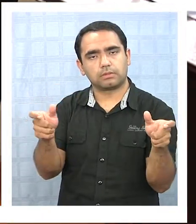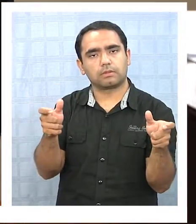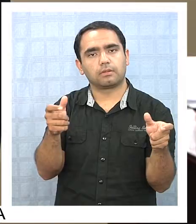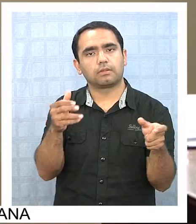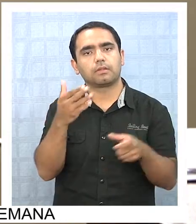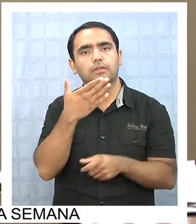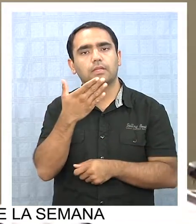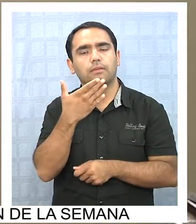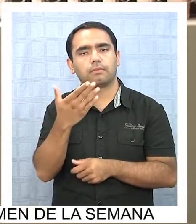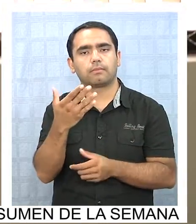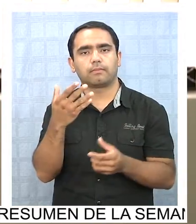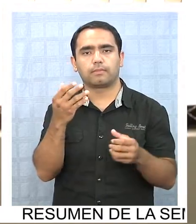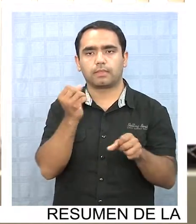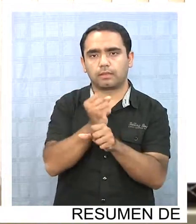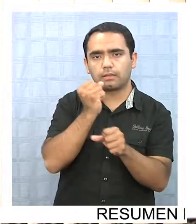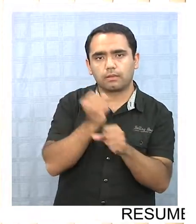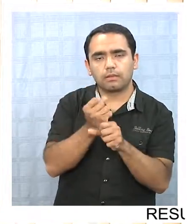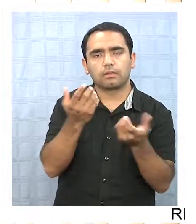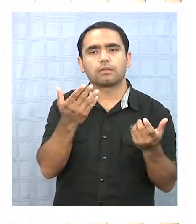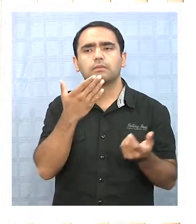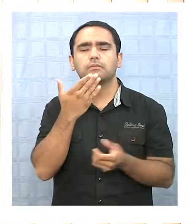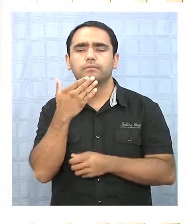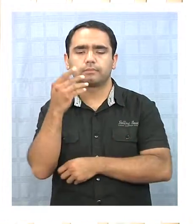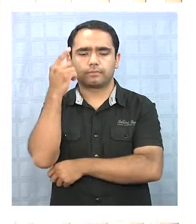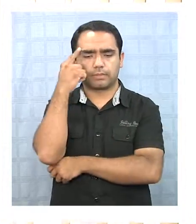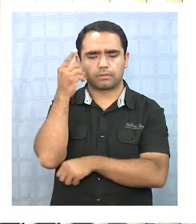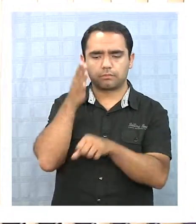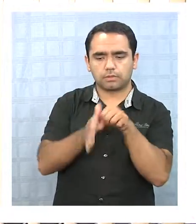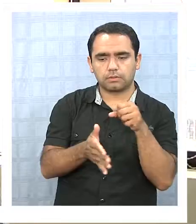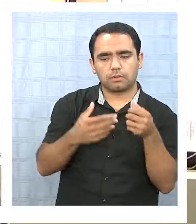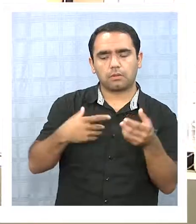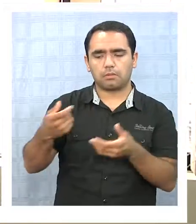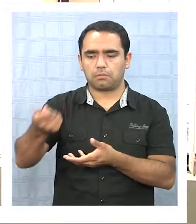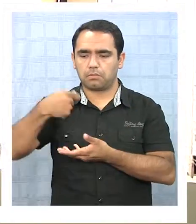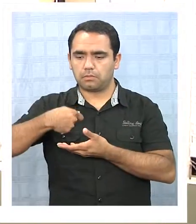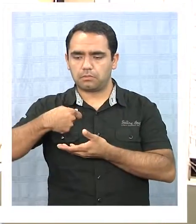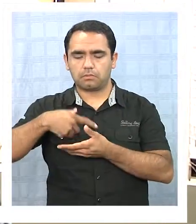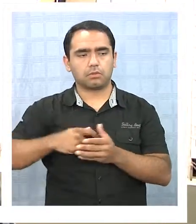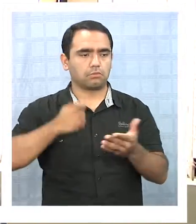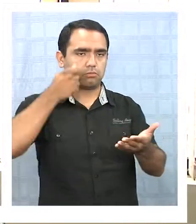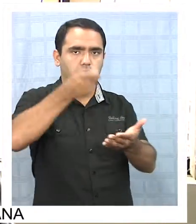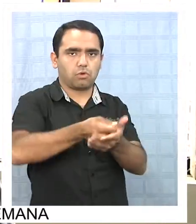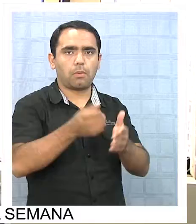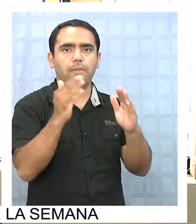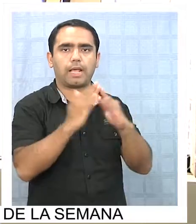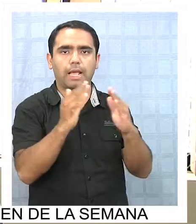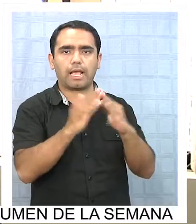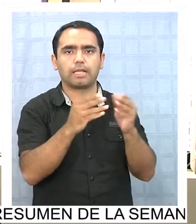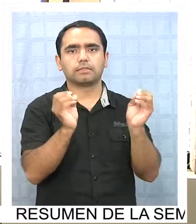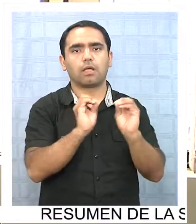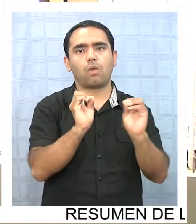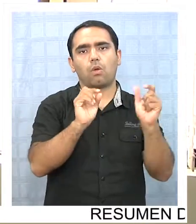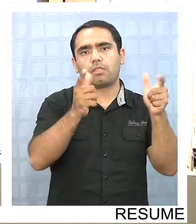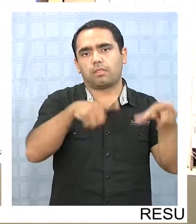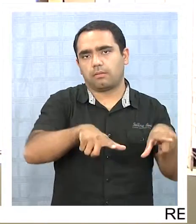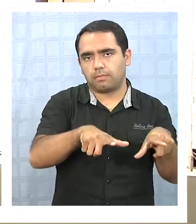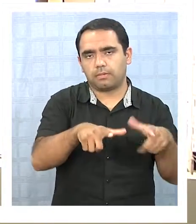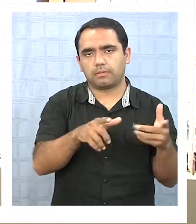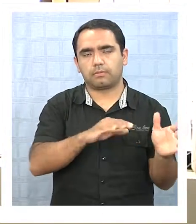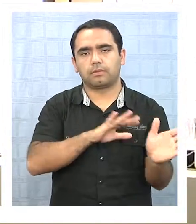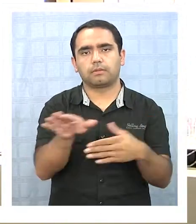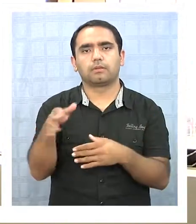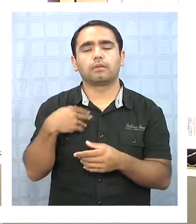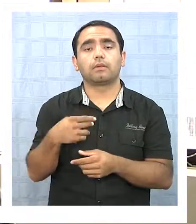desafectado su empleo, aprovechando su indemnización, también aprovecharon de invertir, para tomar este beneficio del